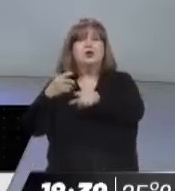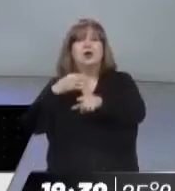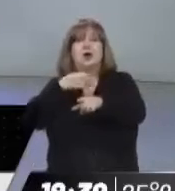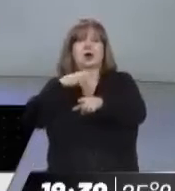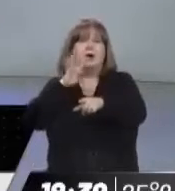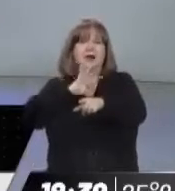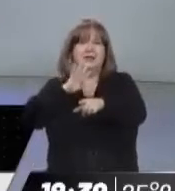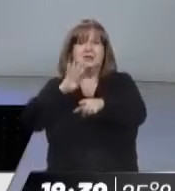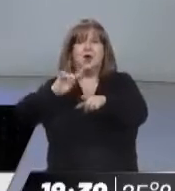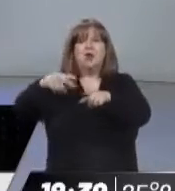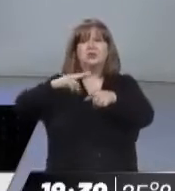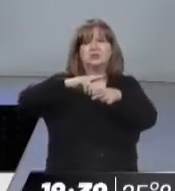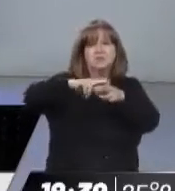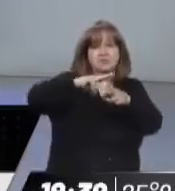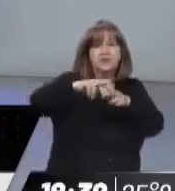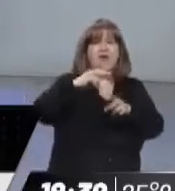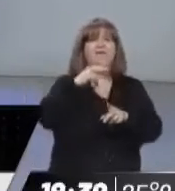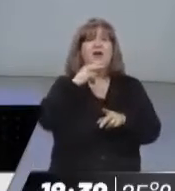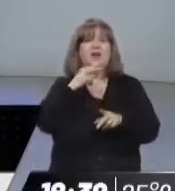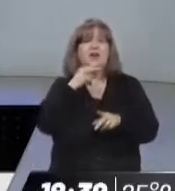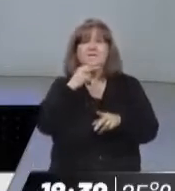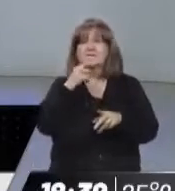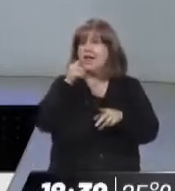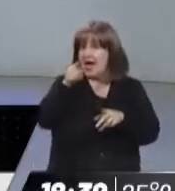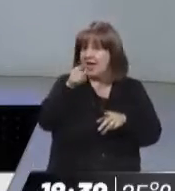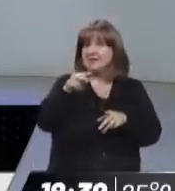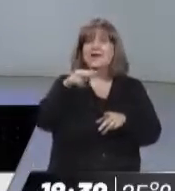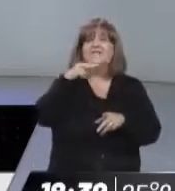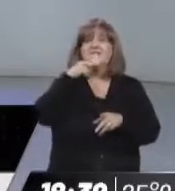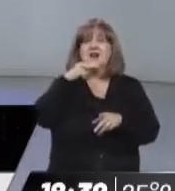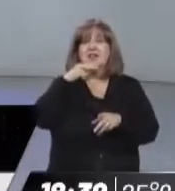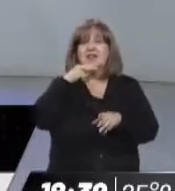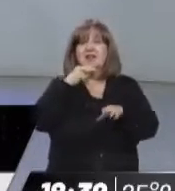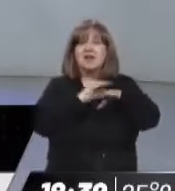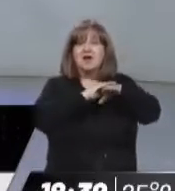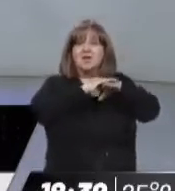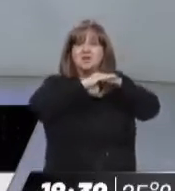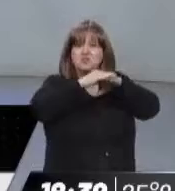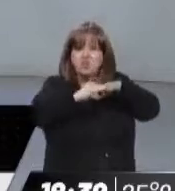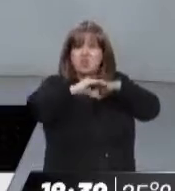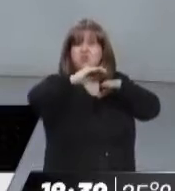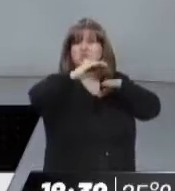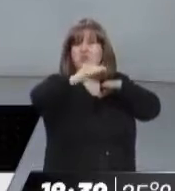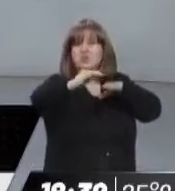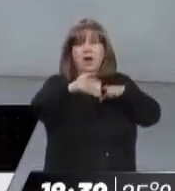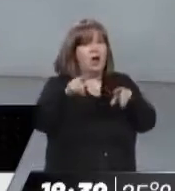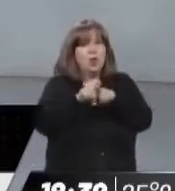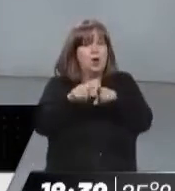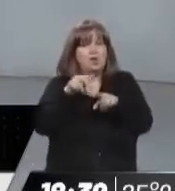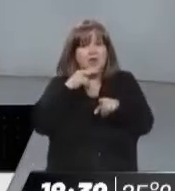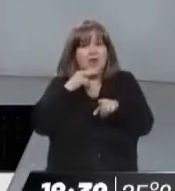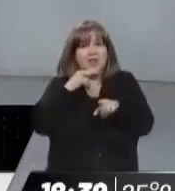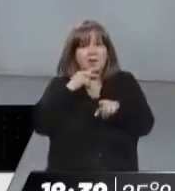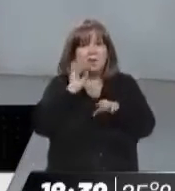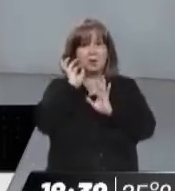color verde, con lo cual imaginémonos lo que son las que están en rojo. Claro. Porque esta está muy mal. Claro, esta se ve mal, se